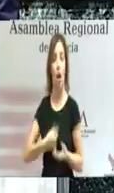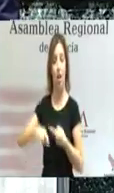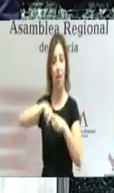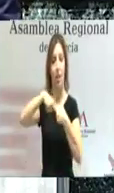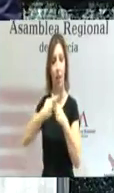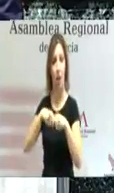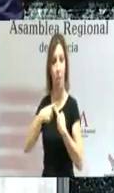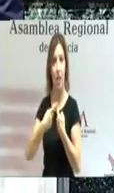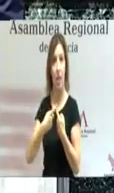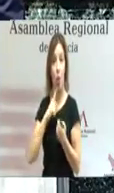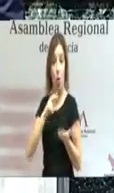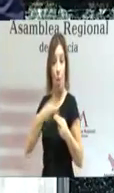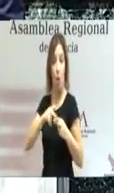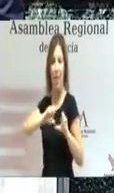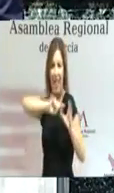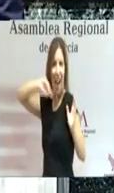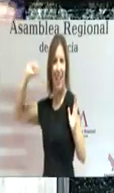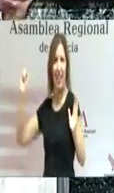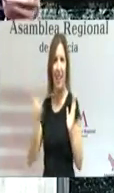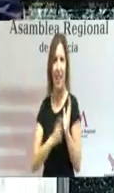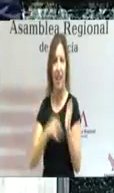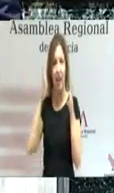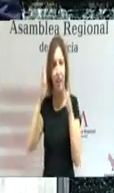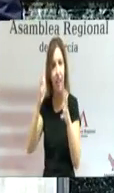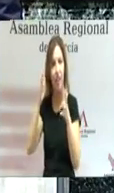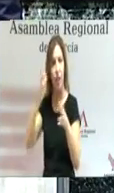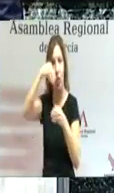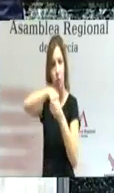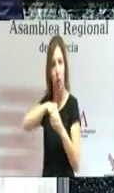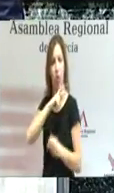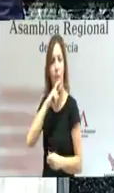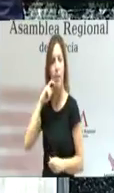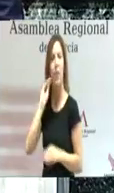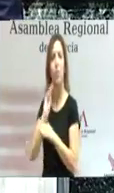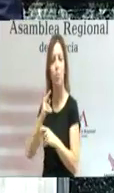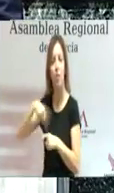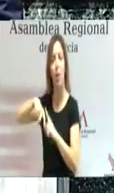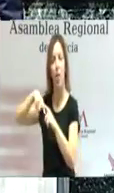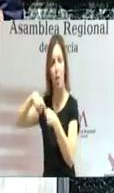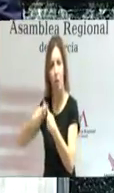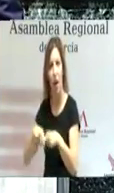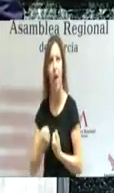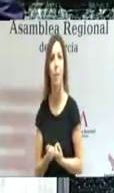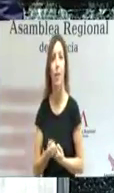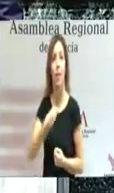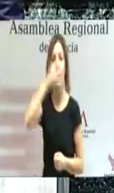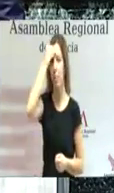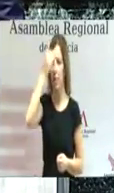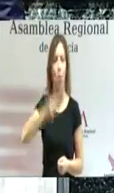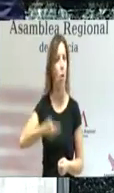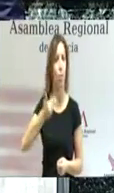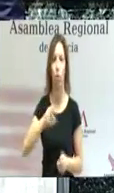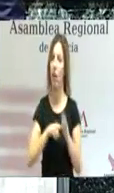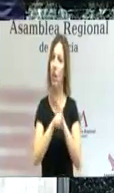una política integral de atención desde el reconocimiento del valor que estas tienen y que consideramos imprescindibles en el